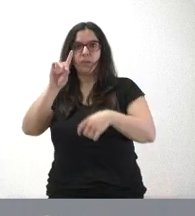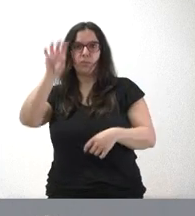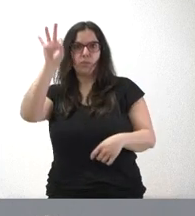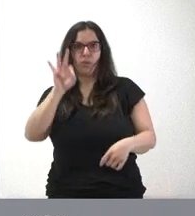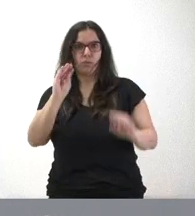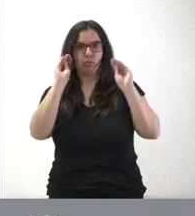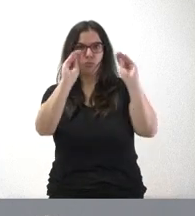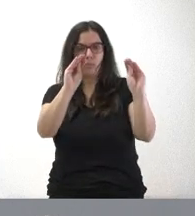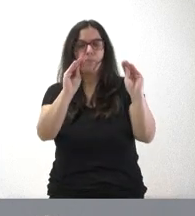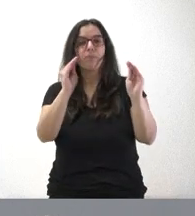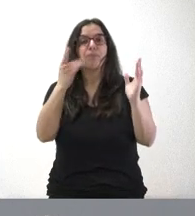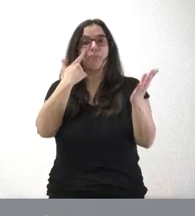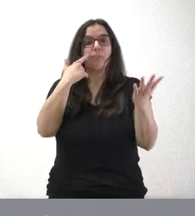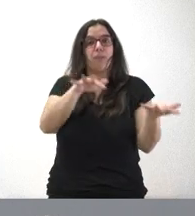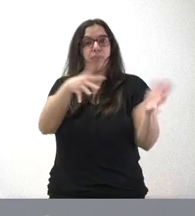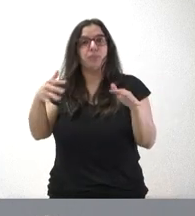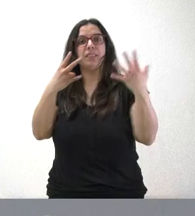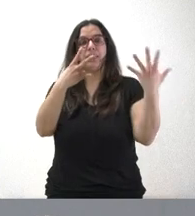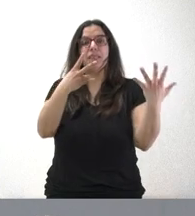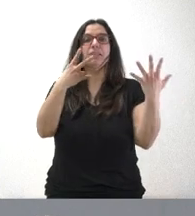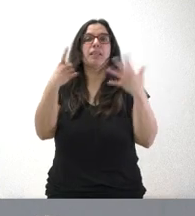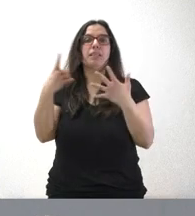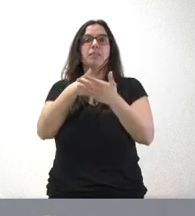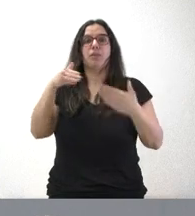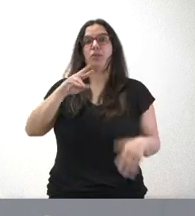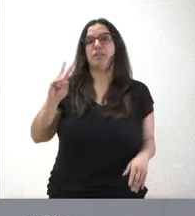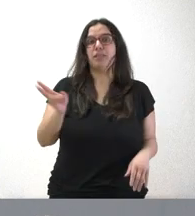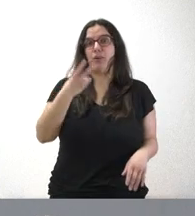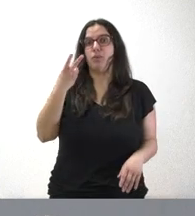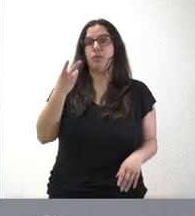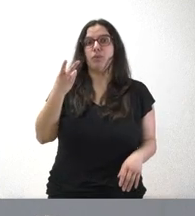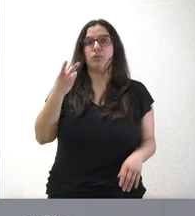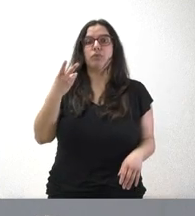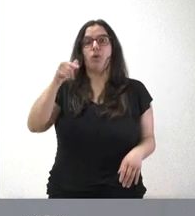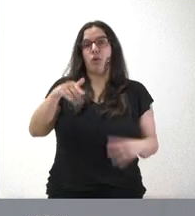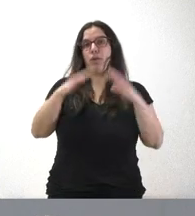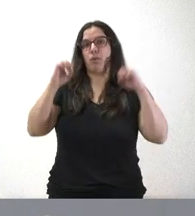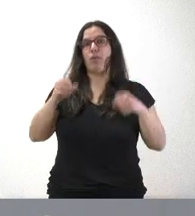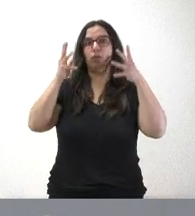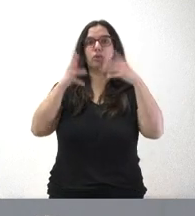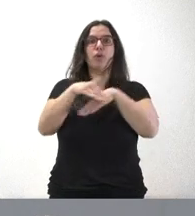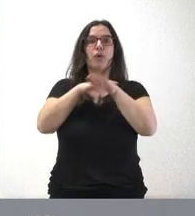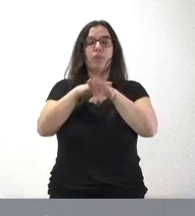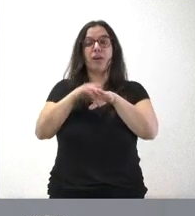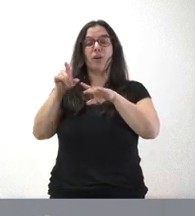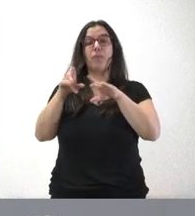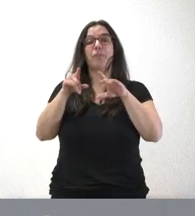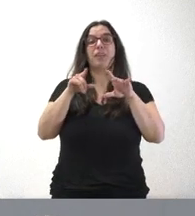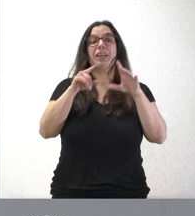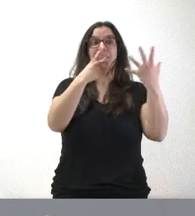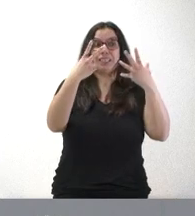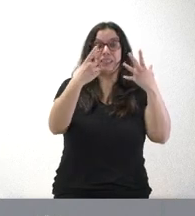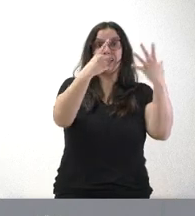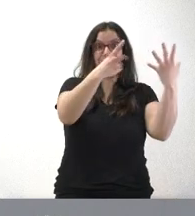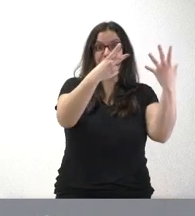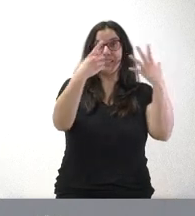Y se refleja en este hecho 76 millones de euros en este Consejo de Gobierno, de los cuales 66 millones es para el